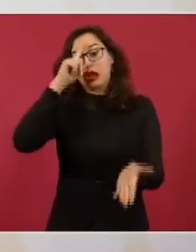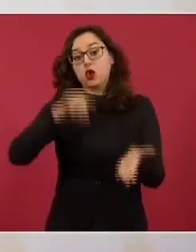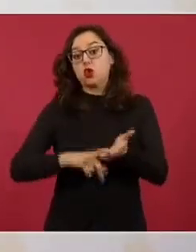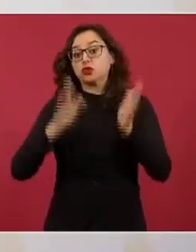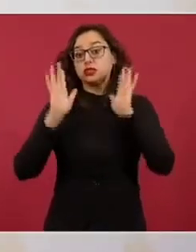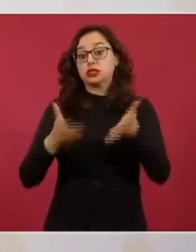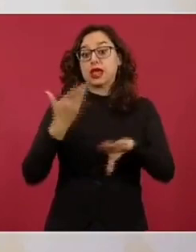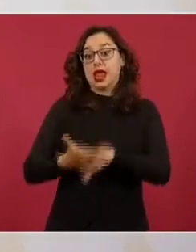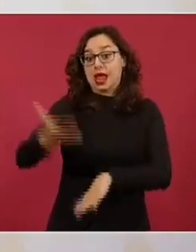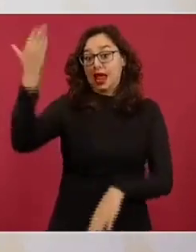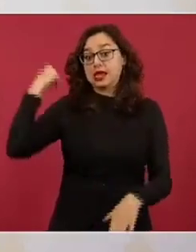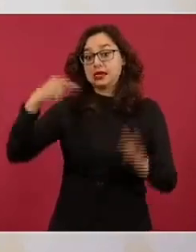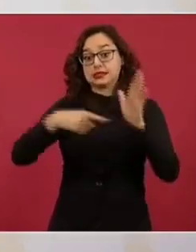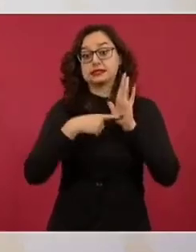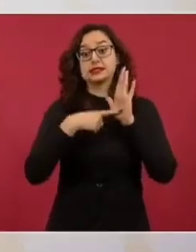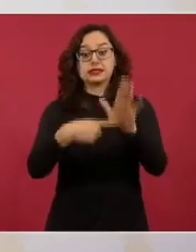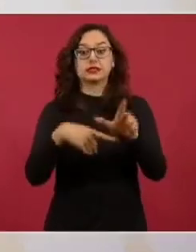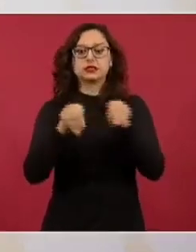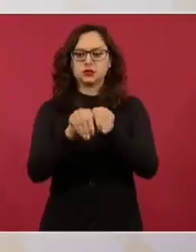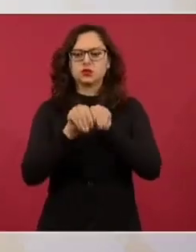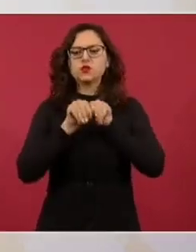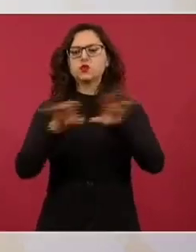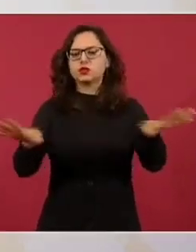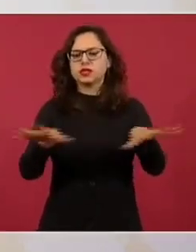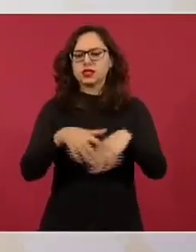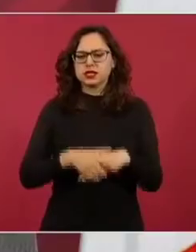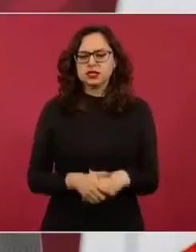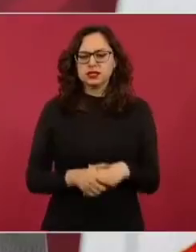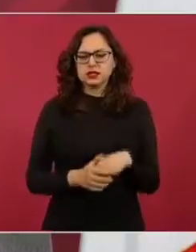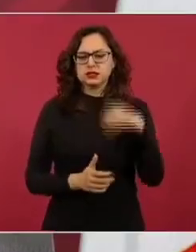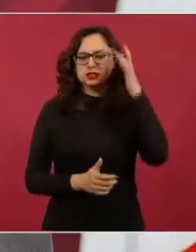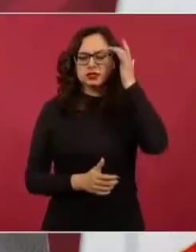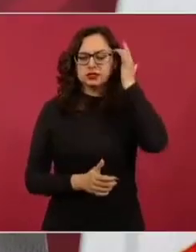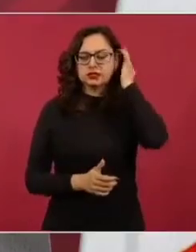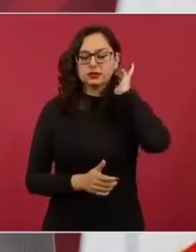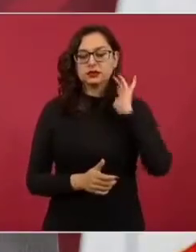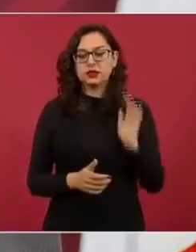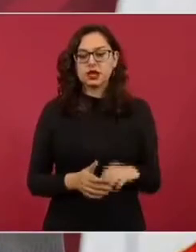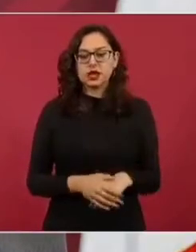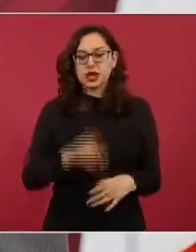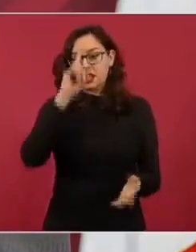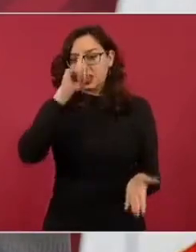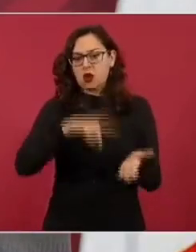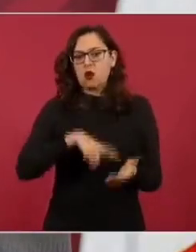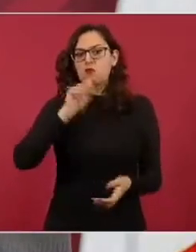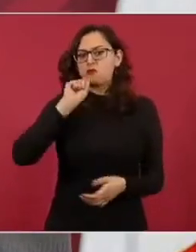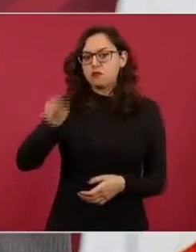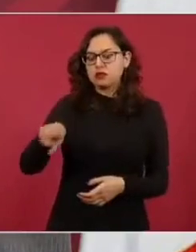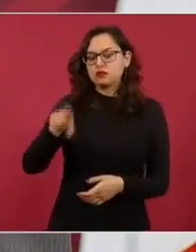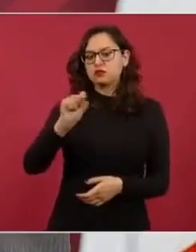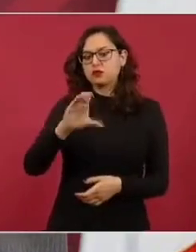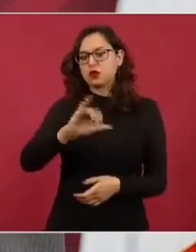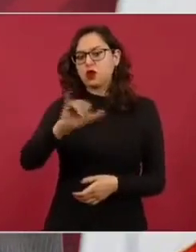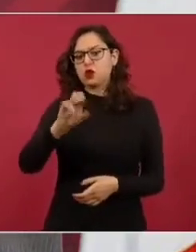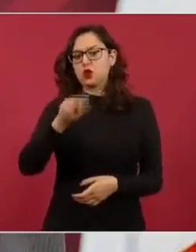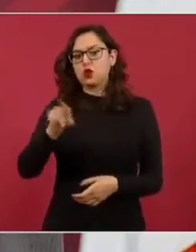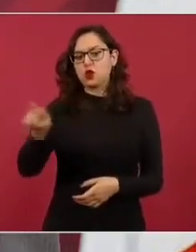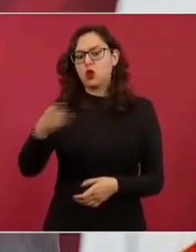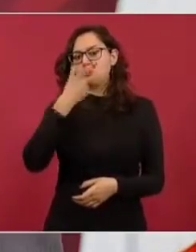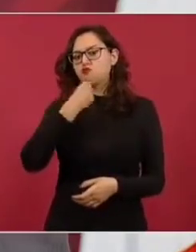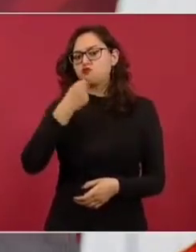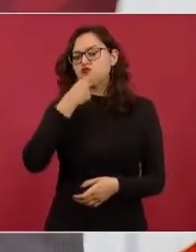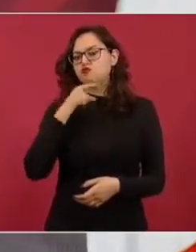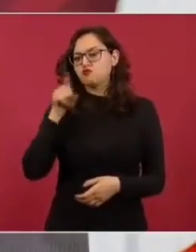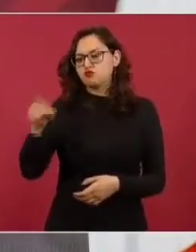No sé si por el propio ministro Saldívar, pero ya